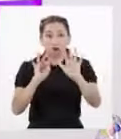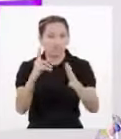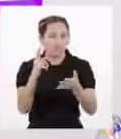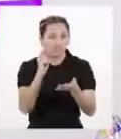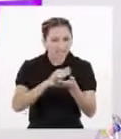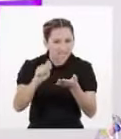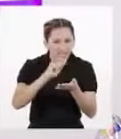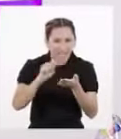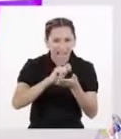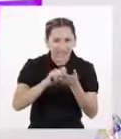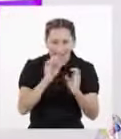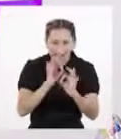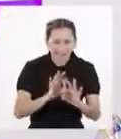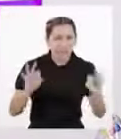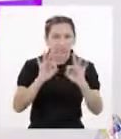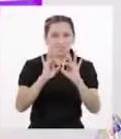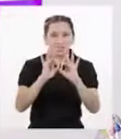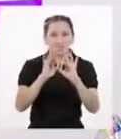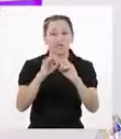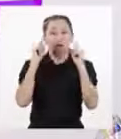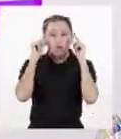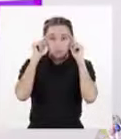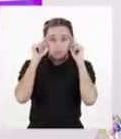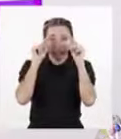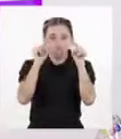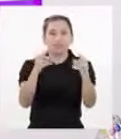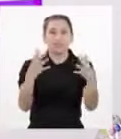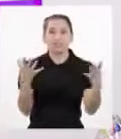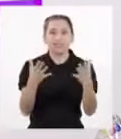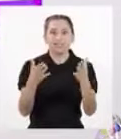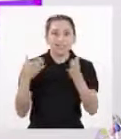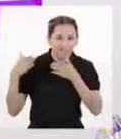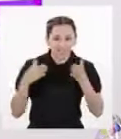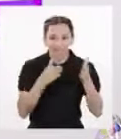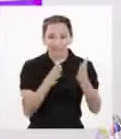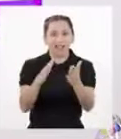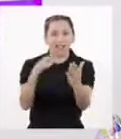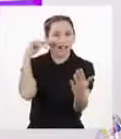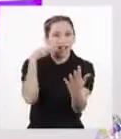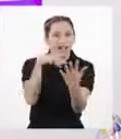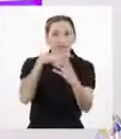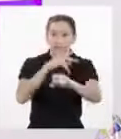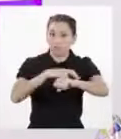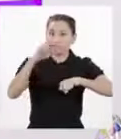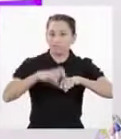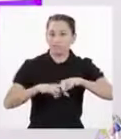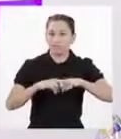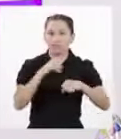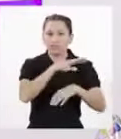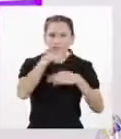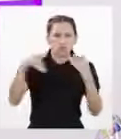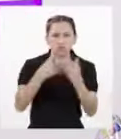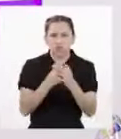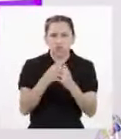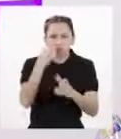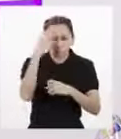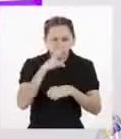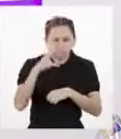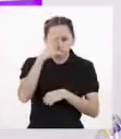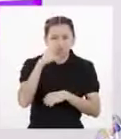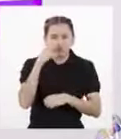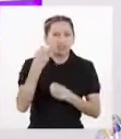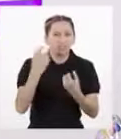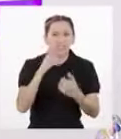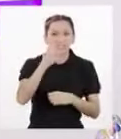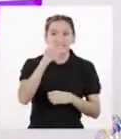se convirtió en una carrera Pues una firma comercial se propuso lograr el mismo resultado en solo 3 años